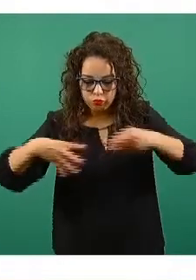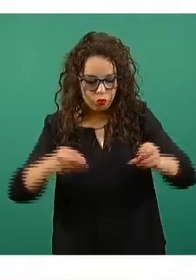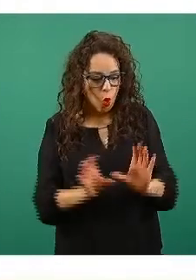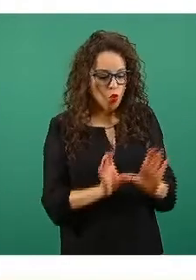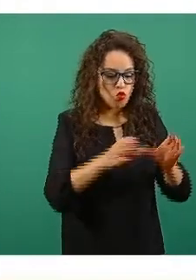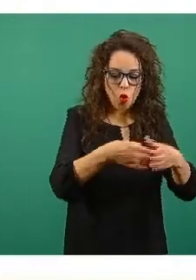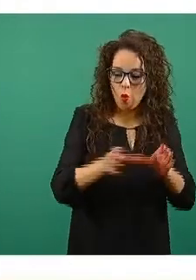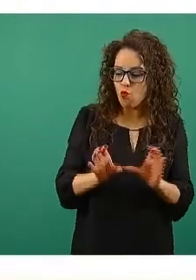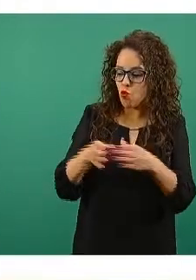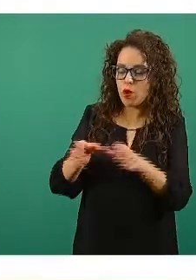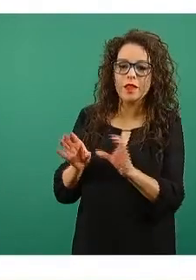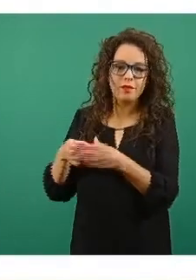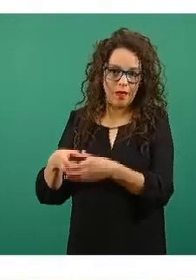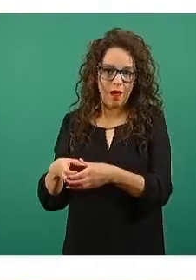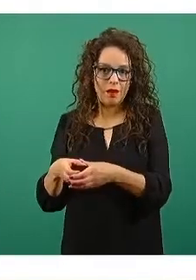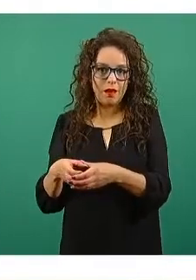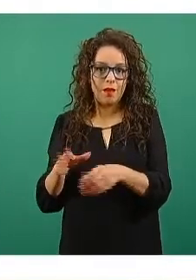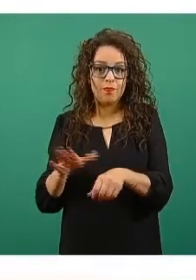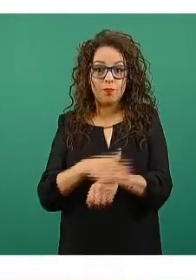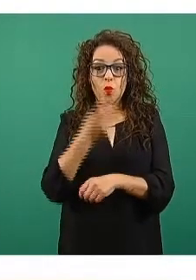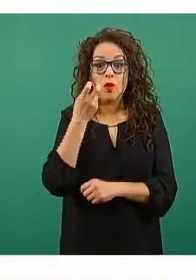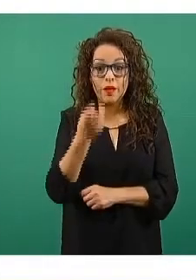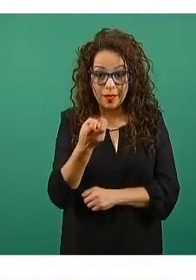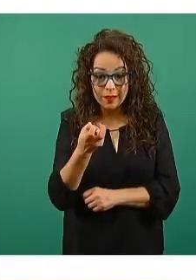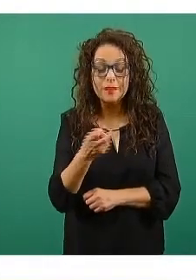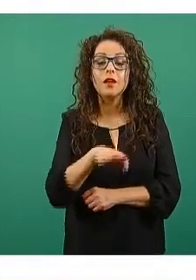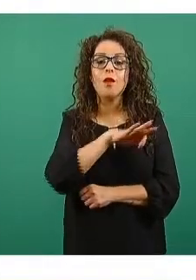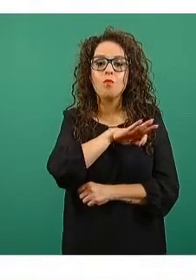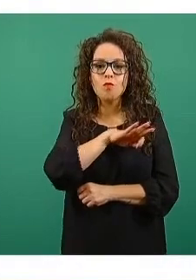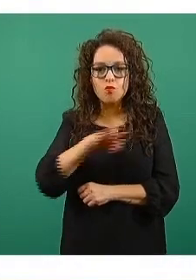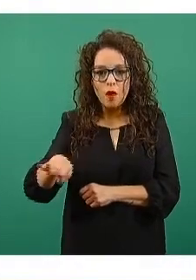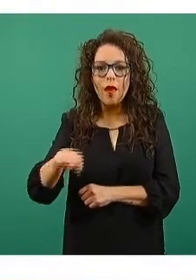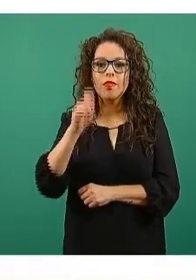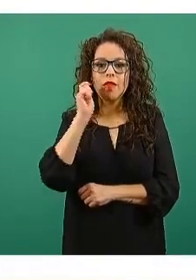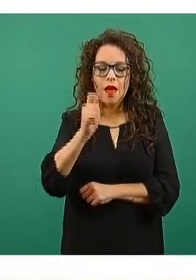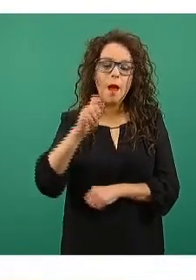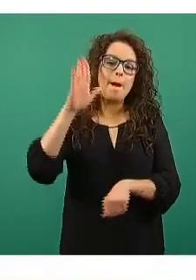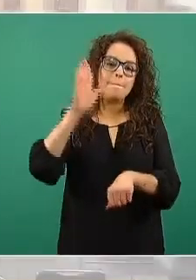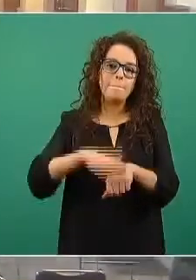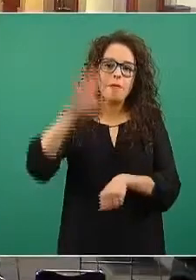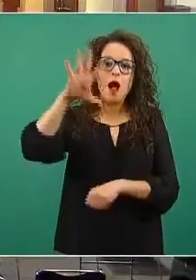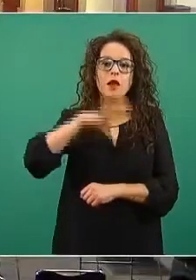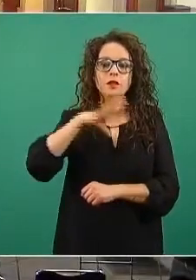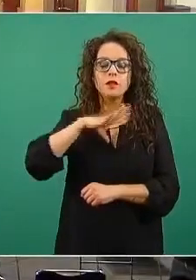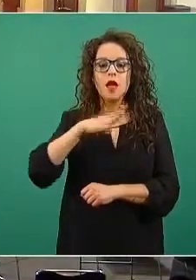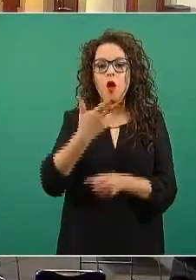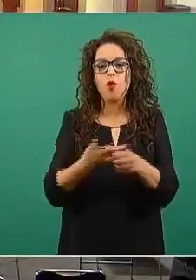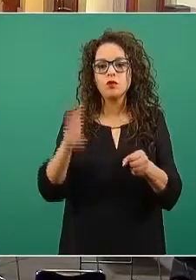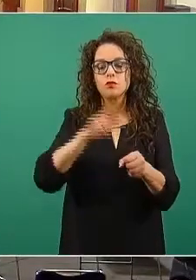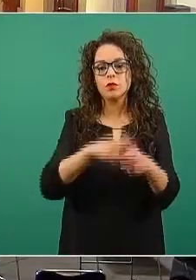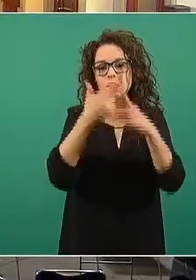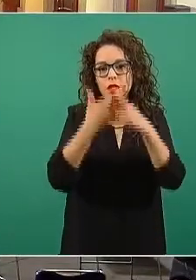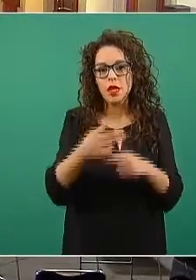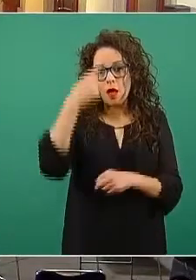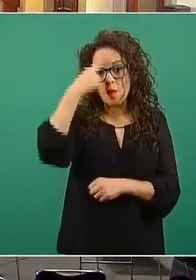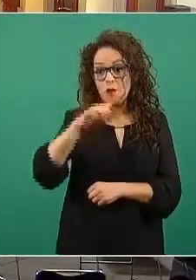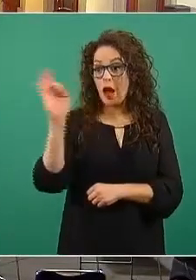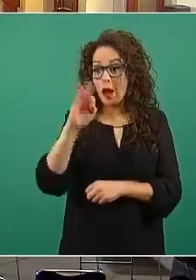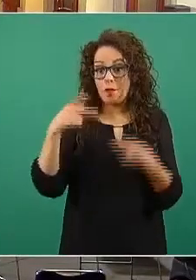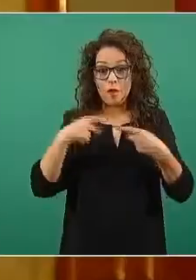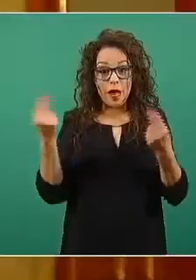que los hospitales tengan una mayor capacidad de respuesta y por lo tanto, nuevamente el mensaje,